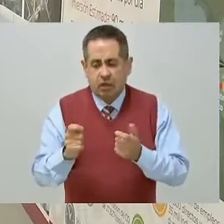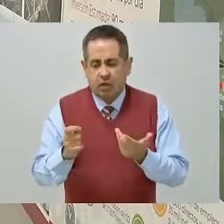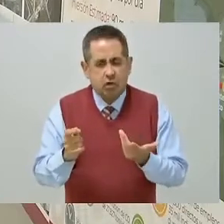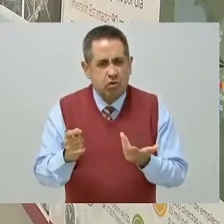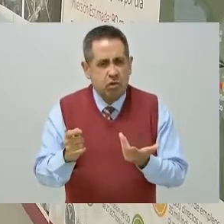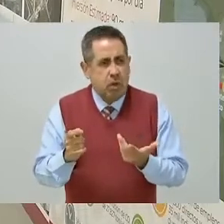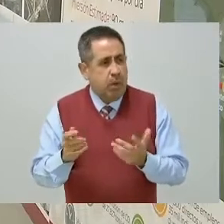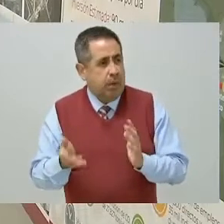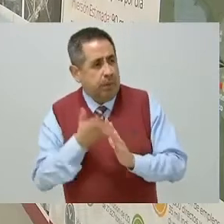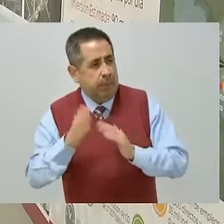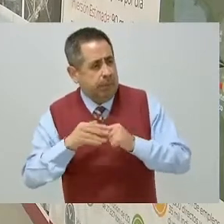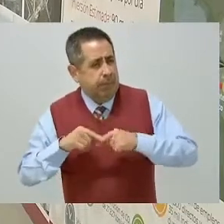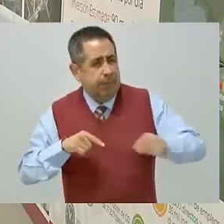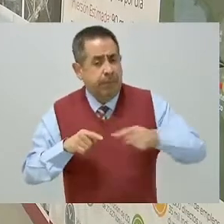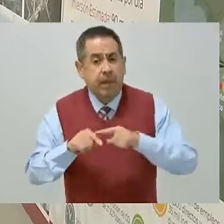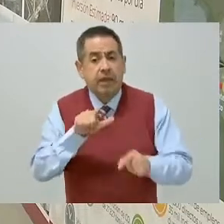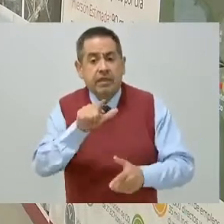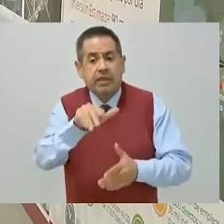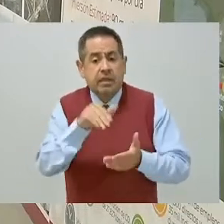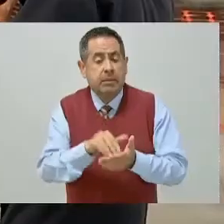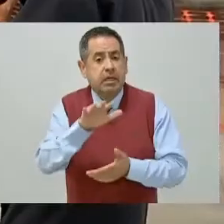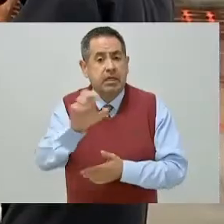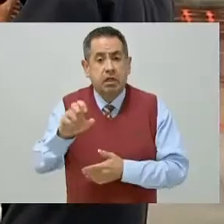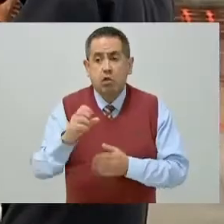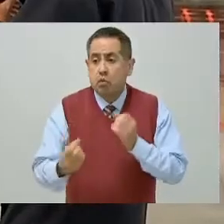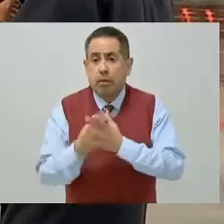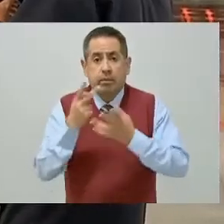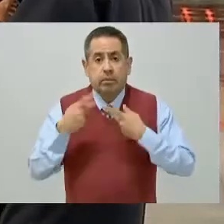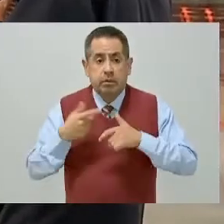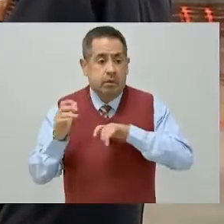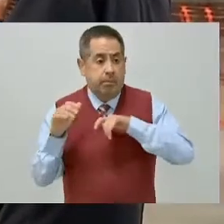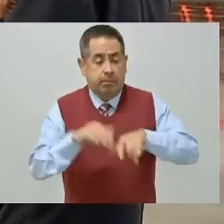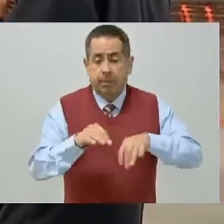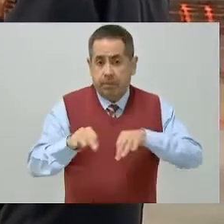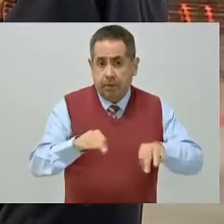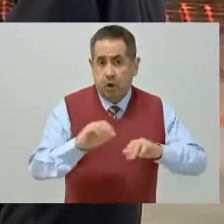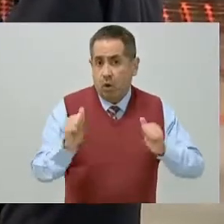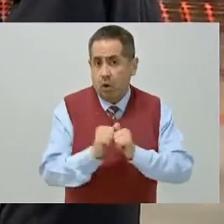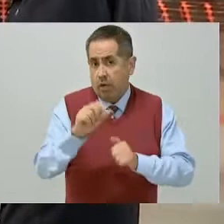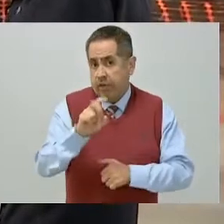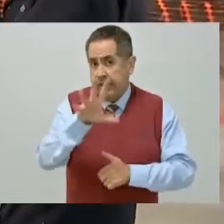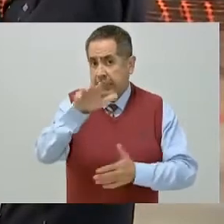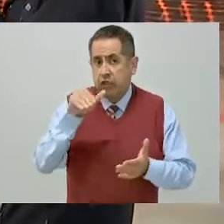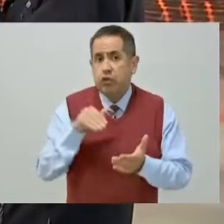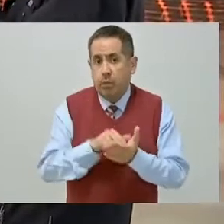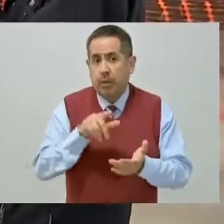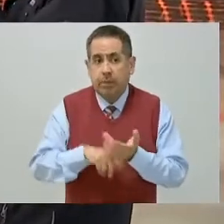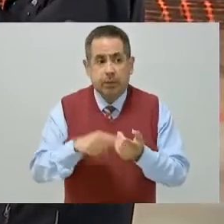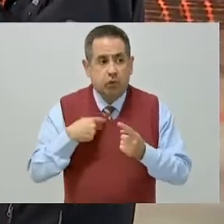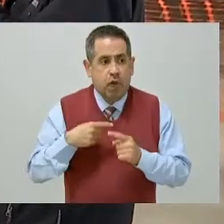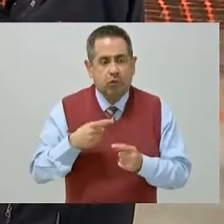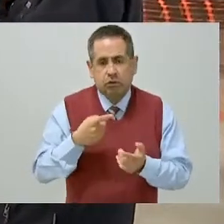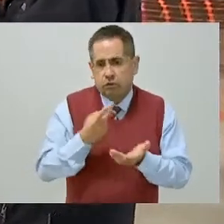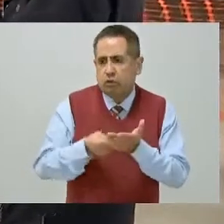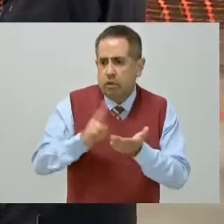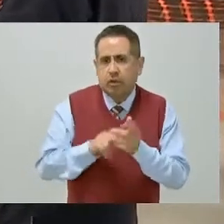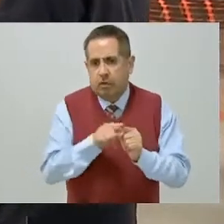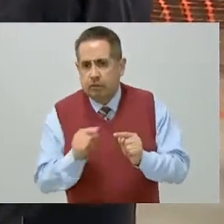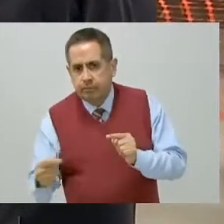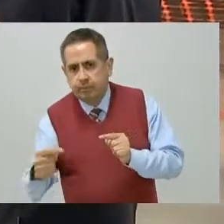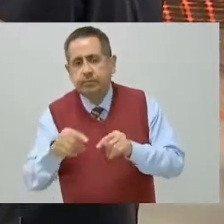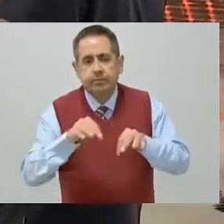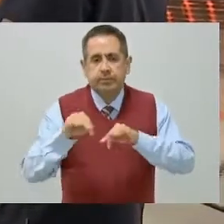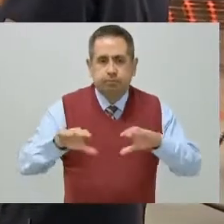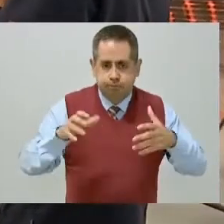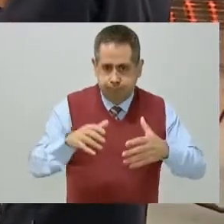17 mil 500 empleos directos y 35 mil indirectos en promedio a lo largo de los siete